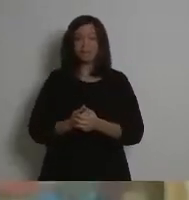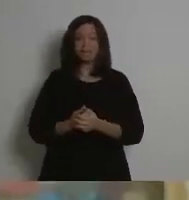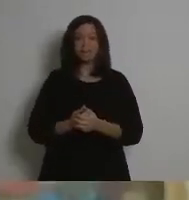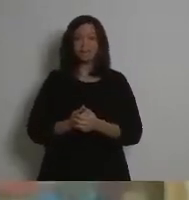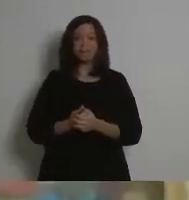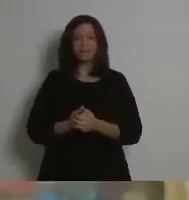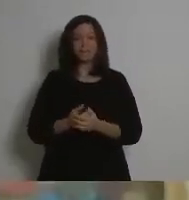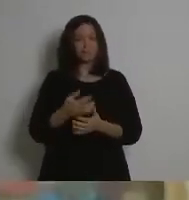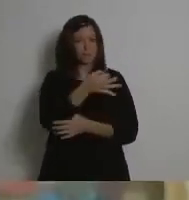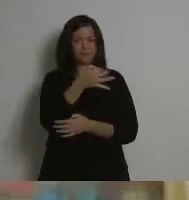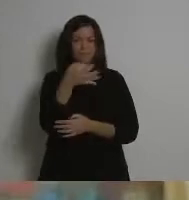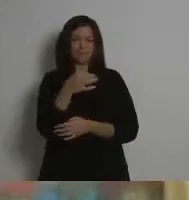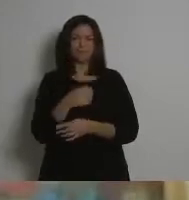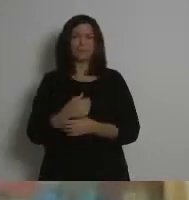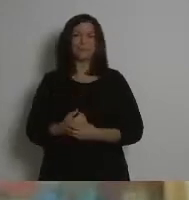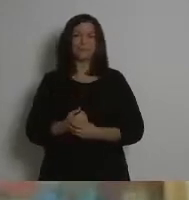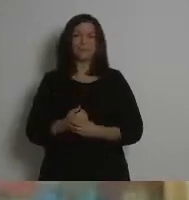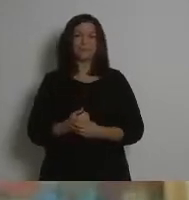Perfectamente.